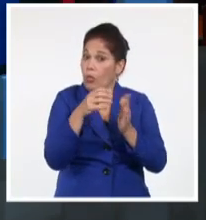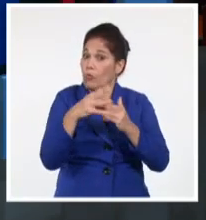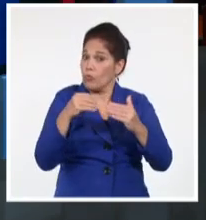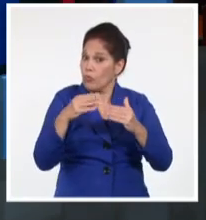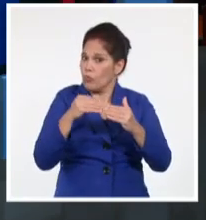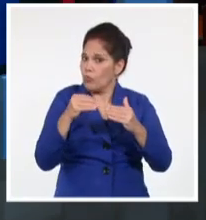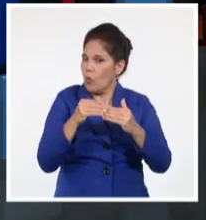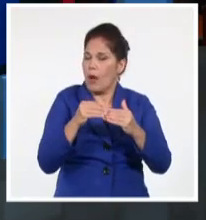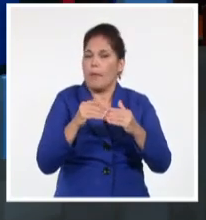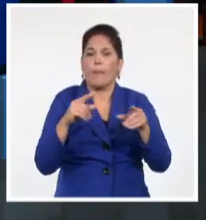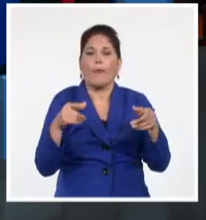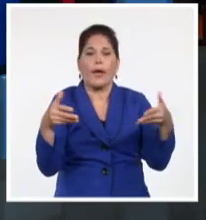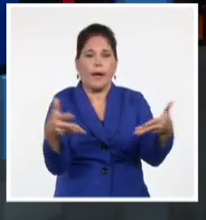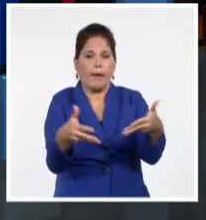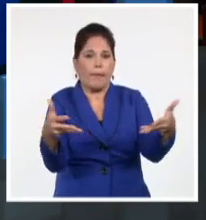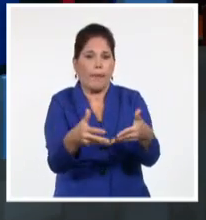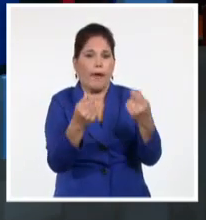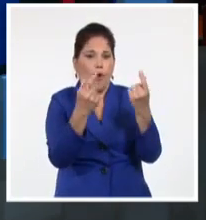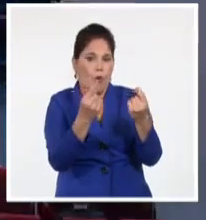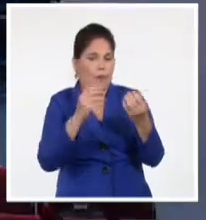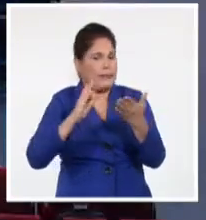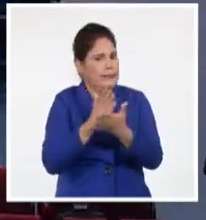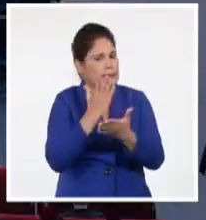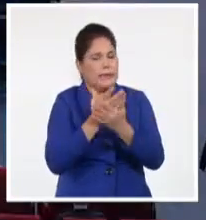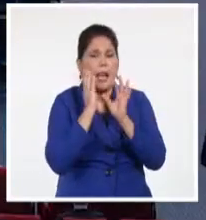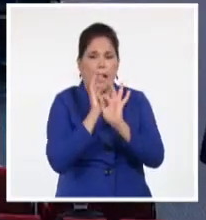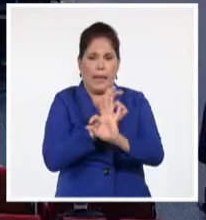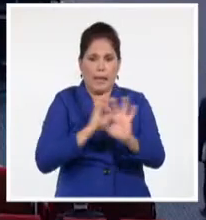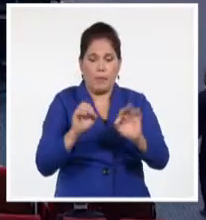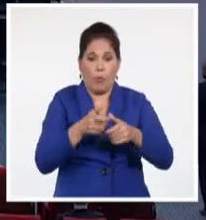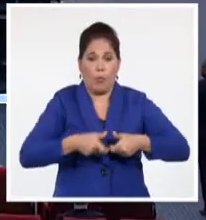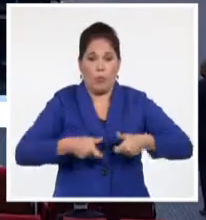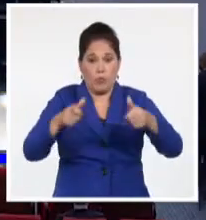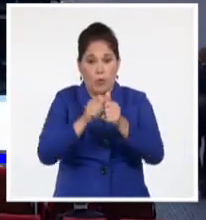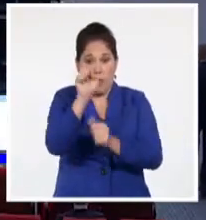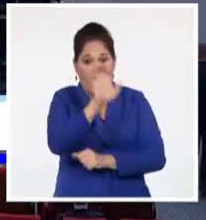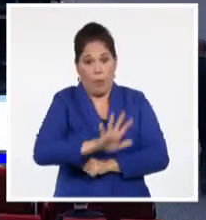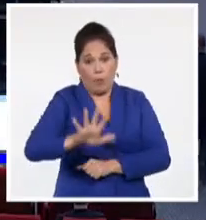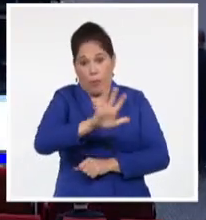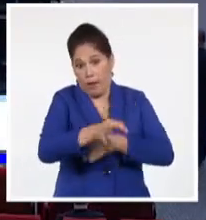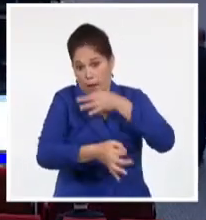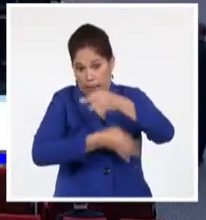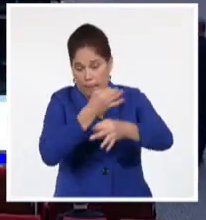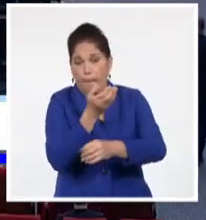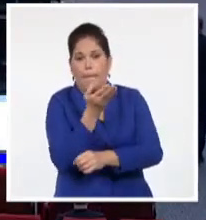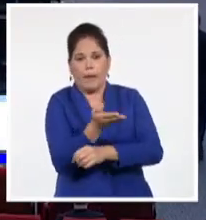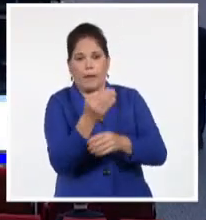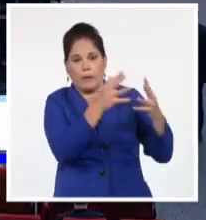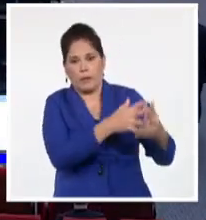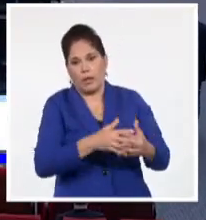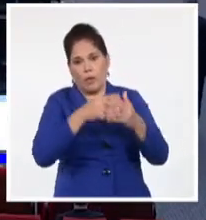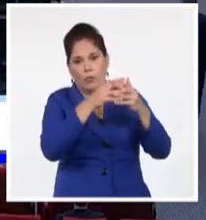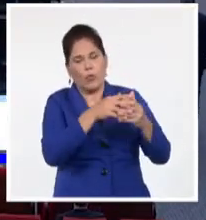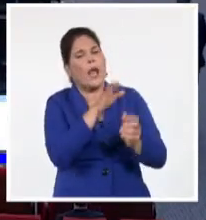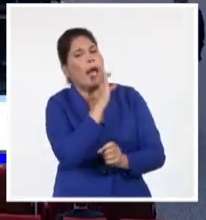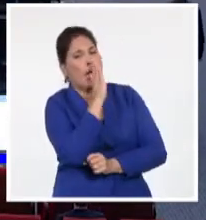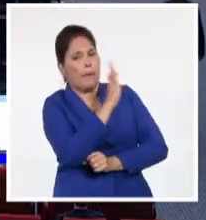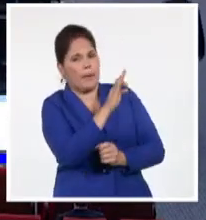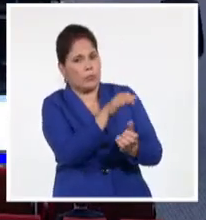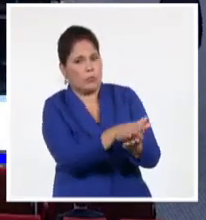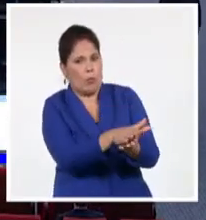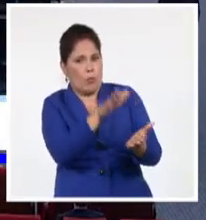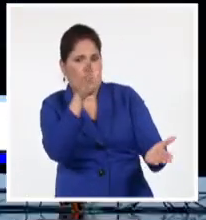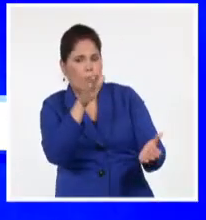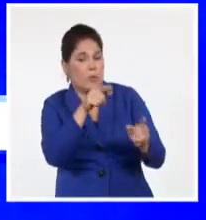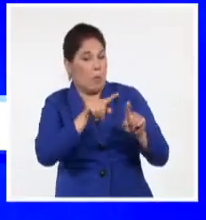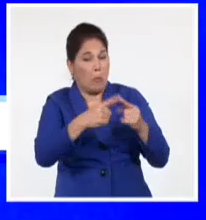descarbonización de las economías. El presidente del Consejo Europeo, Charles Michela, pidió a Estados Unidos que respete sus compromisos,